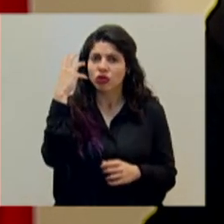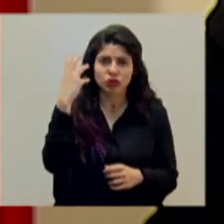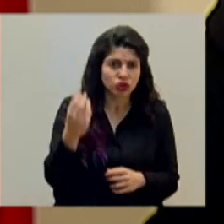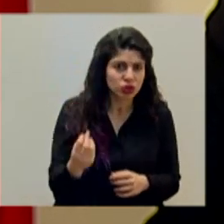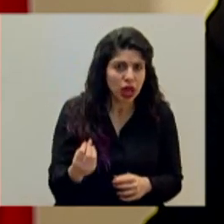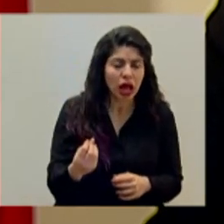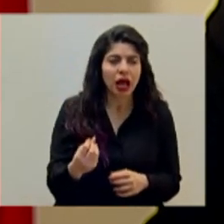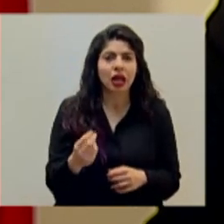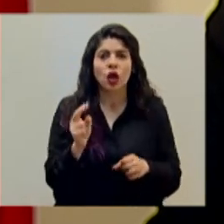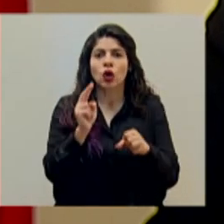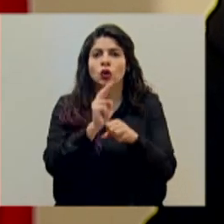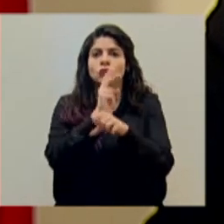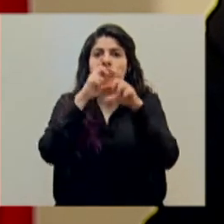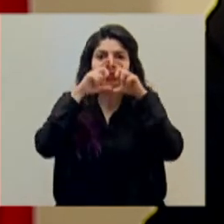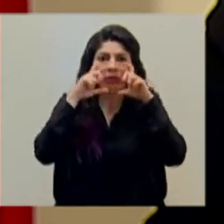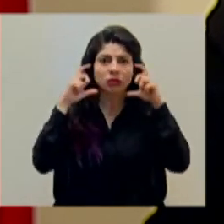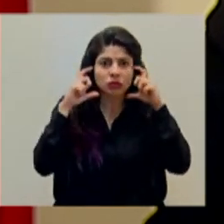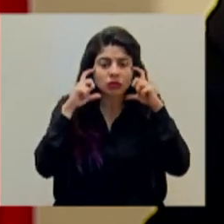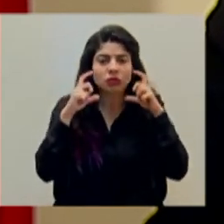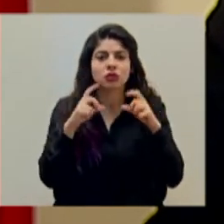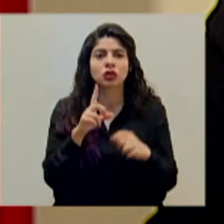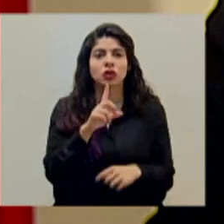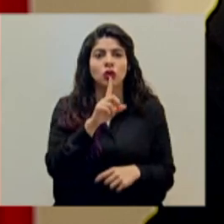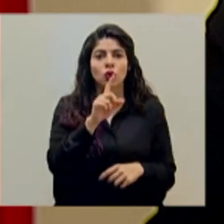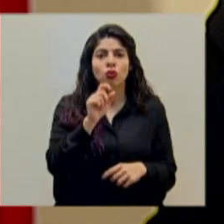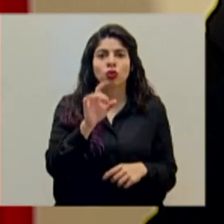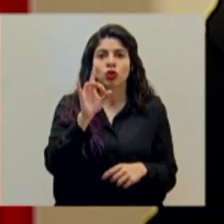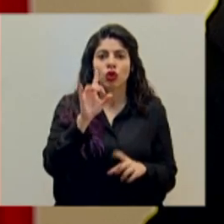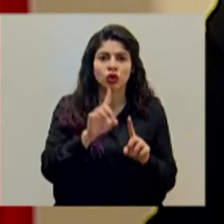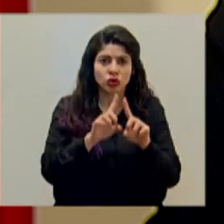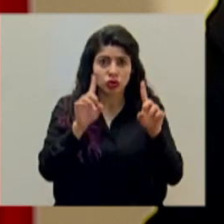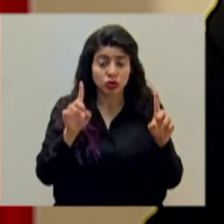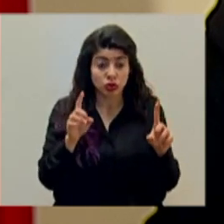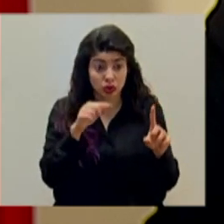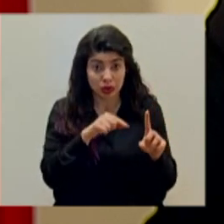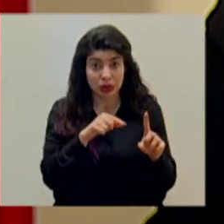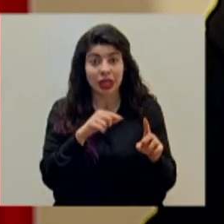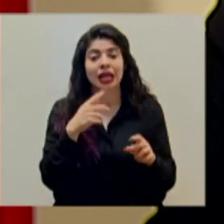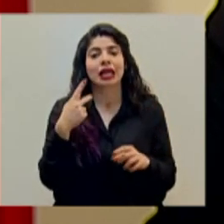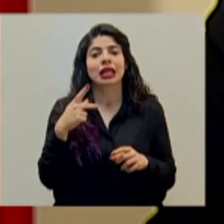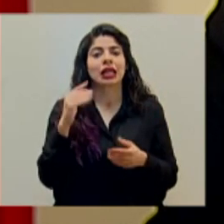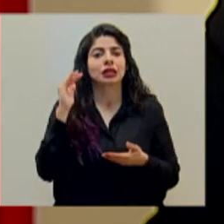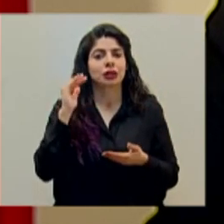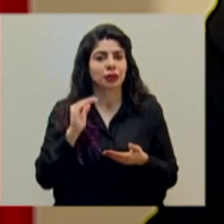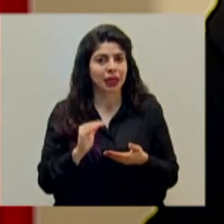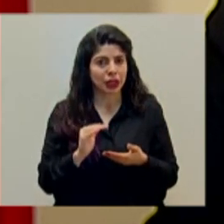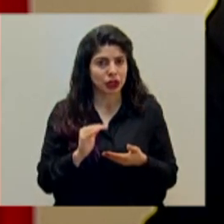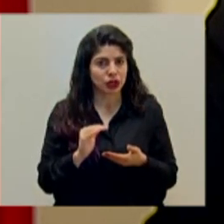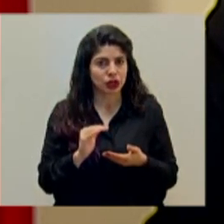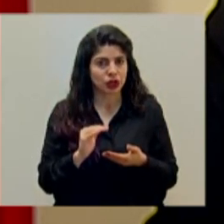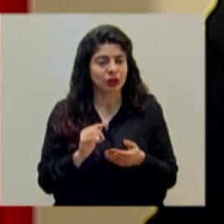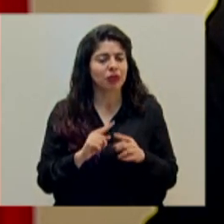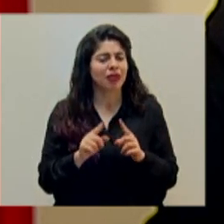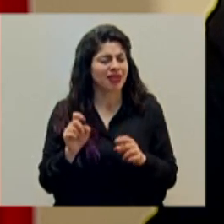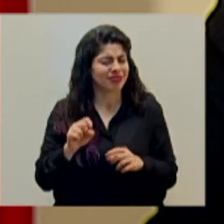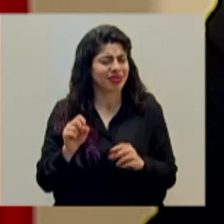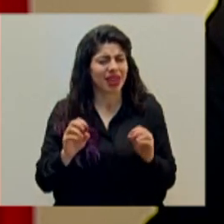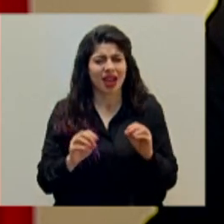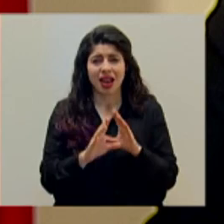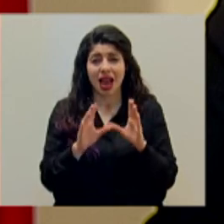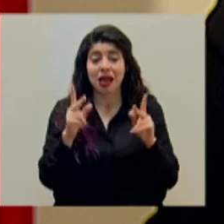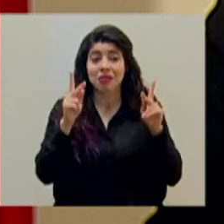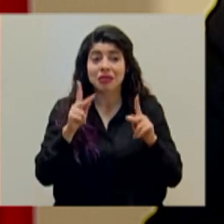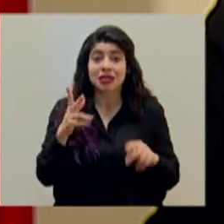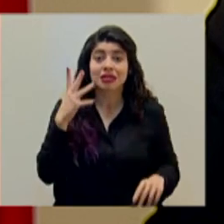de usar la mascarilla de mantener el 1.8 ese riesgo se va a minimizar mucho pero estamos claros que entre más